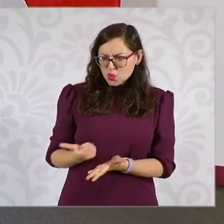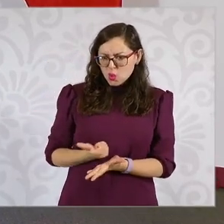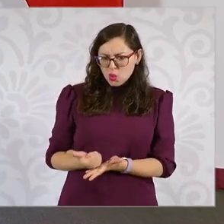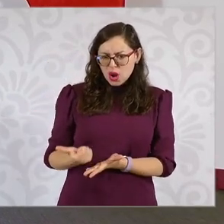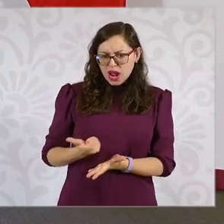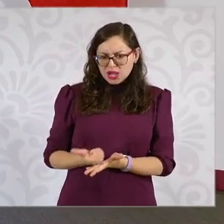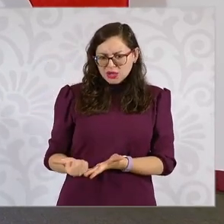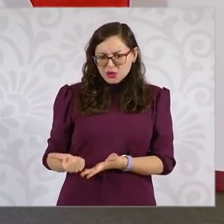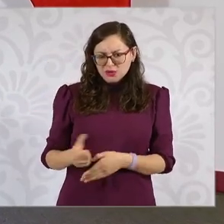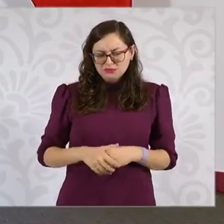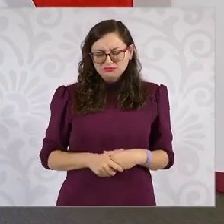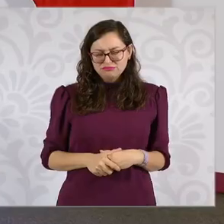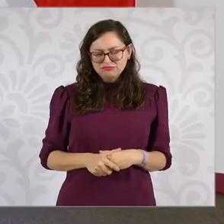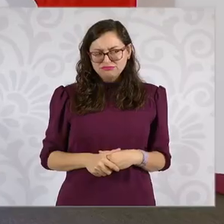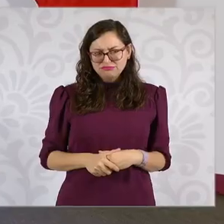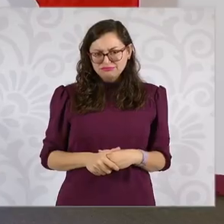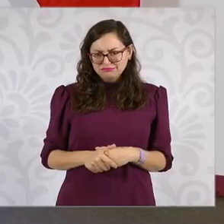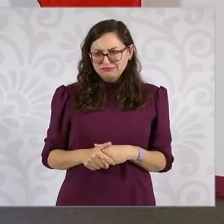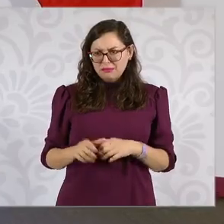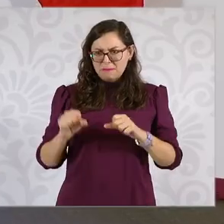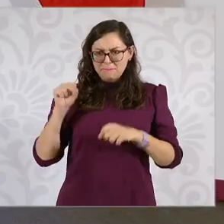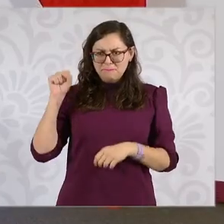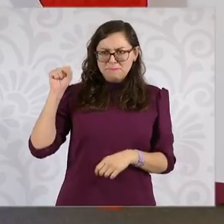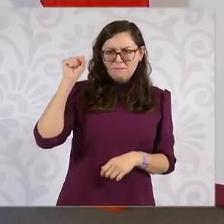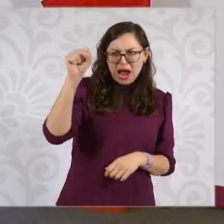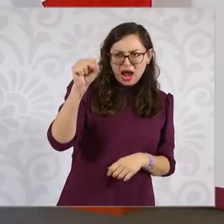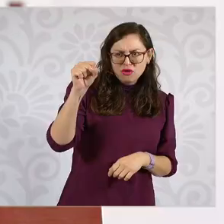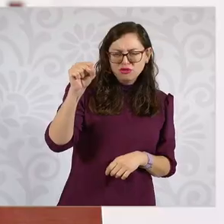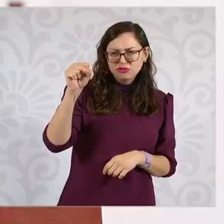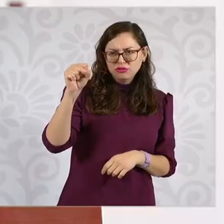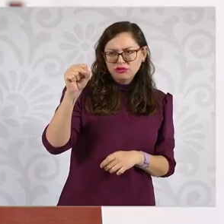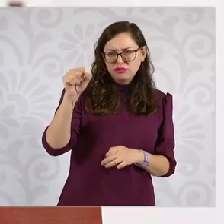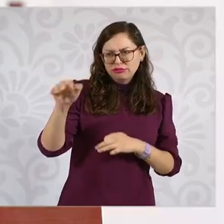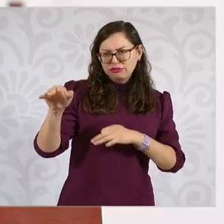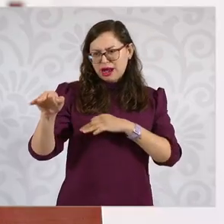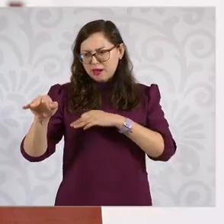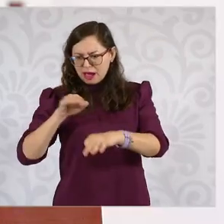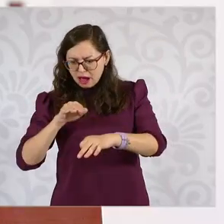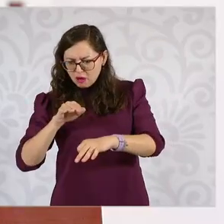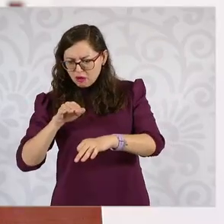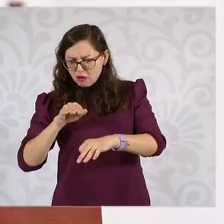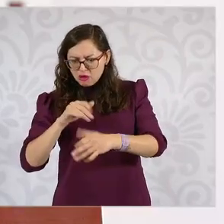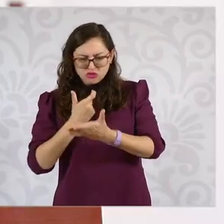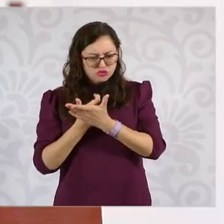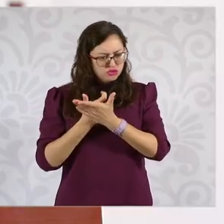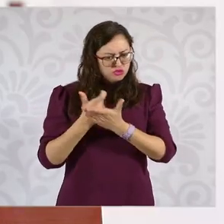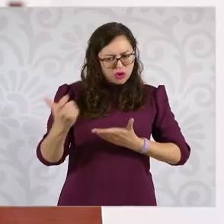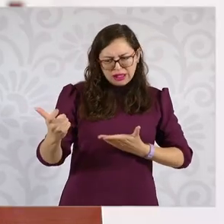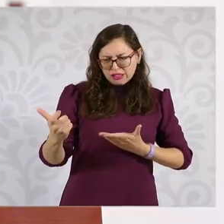Entonces, si están en paro, ¿por qué siguen percibiendo salarios?